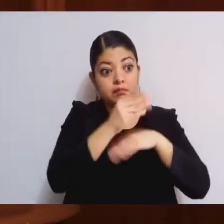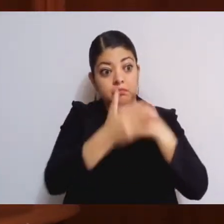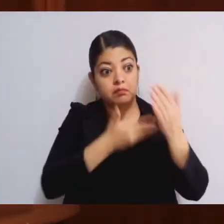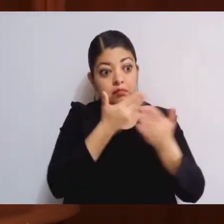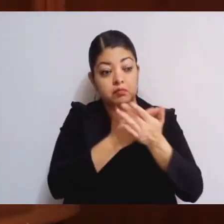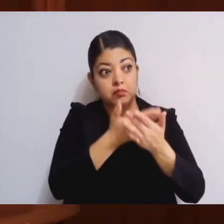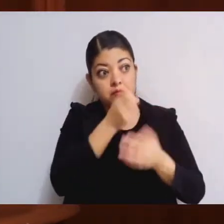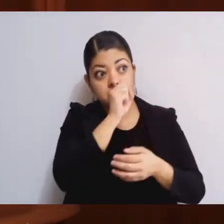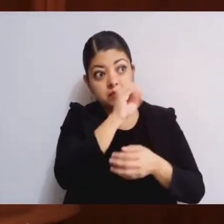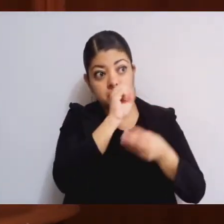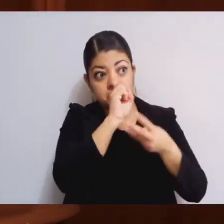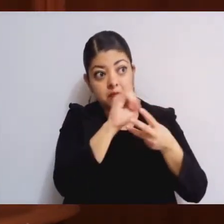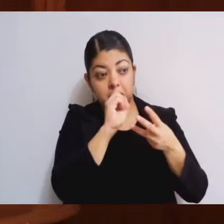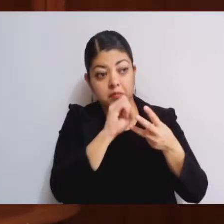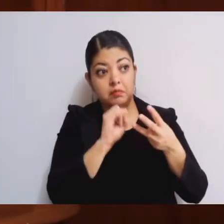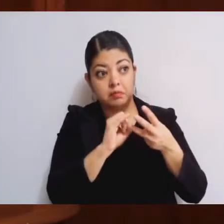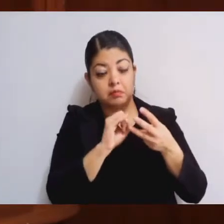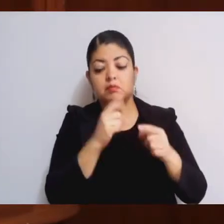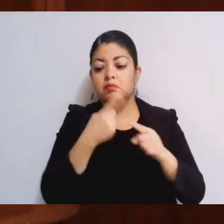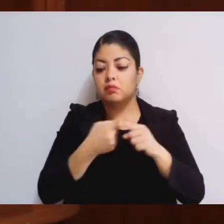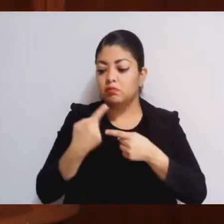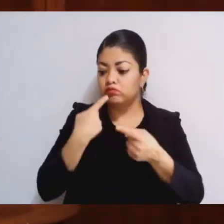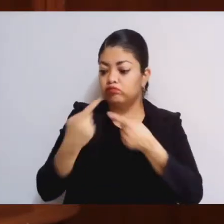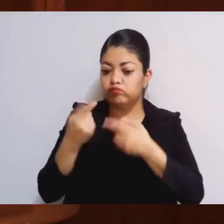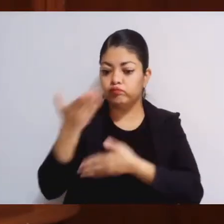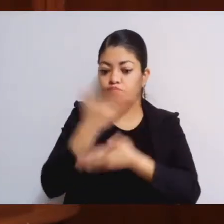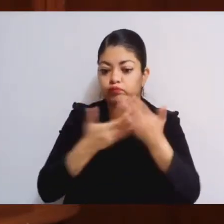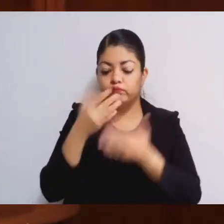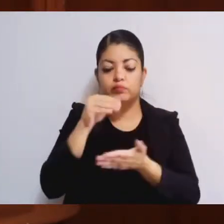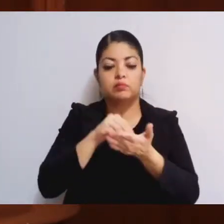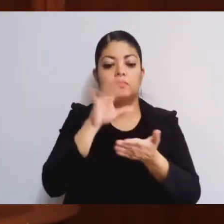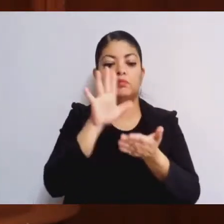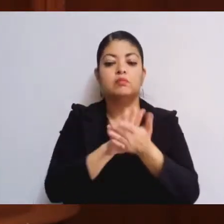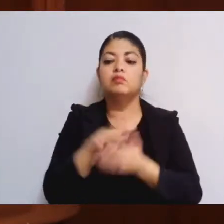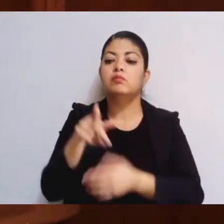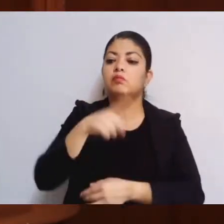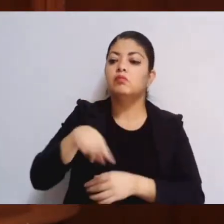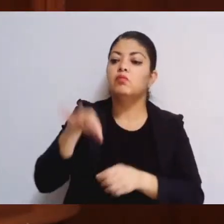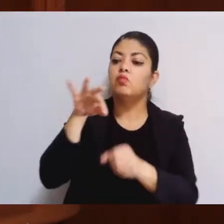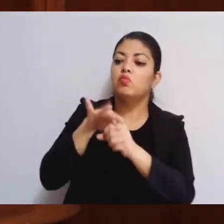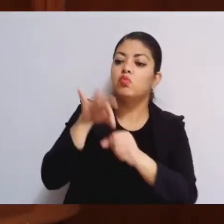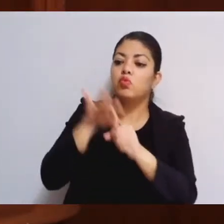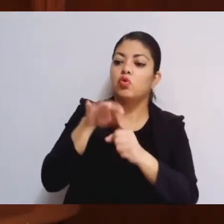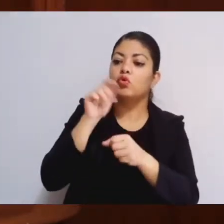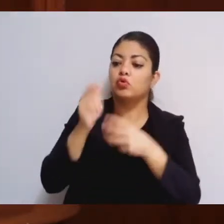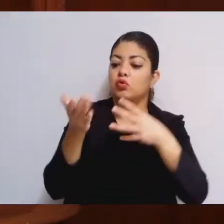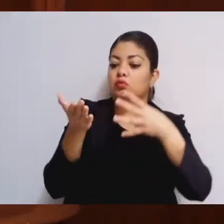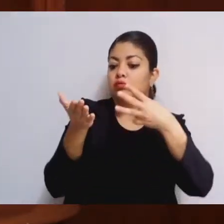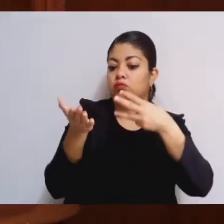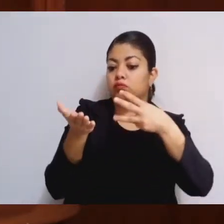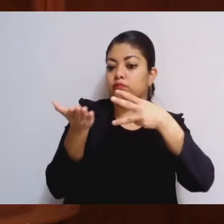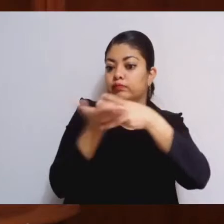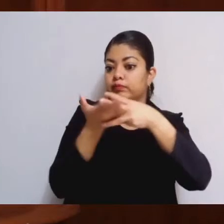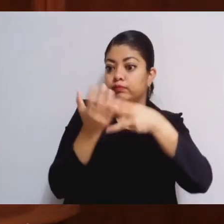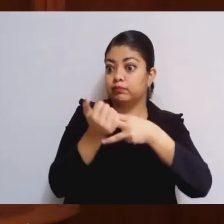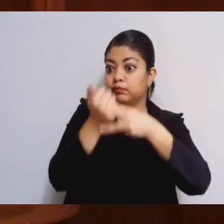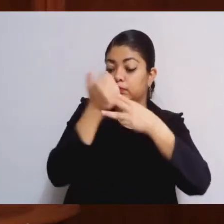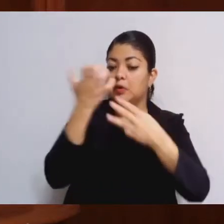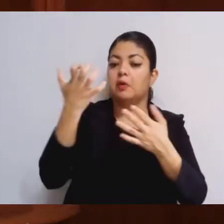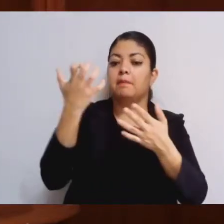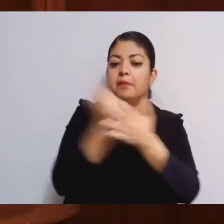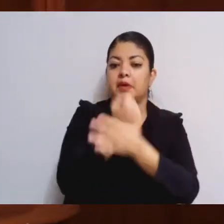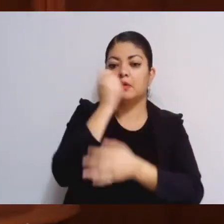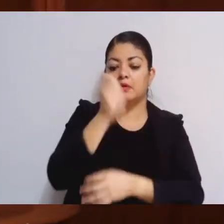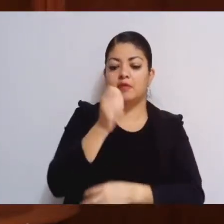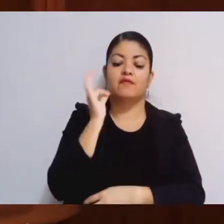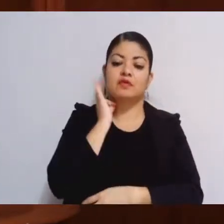designará a la o el Fiscal General con el voto de las dos terceras partes de los miembros presentes dentro del plazo